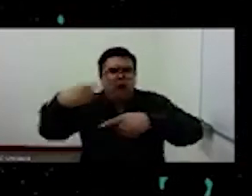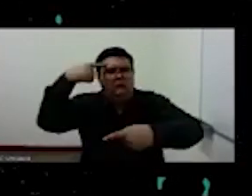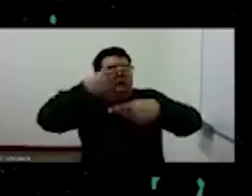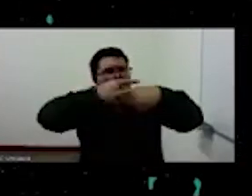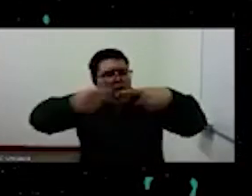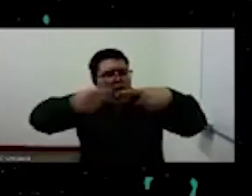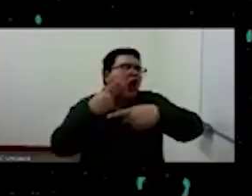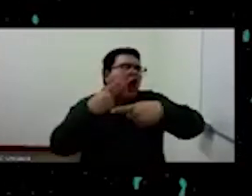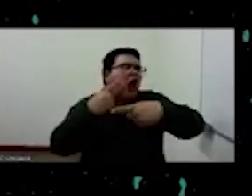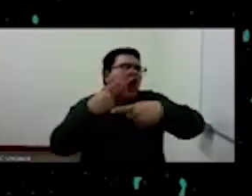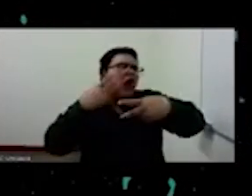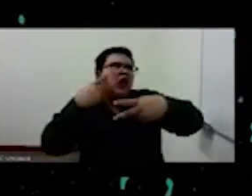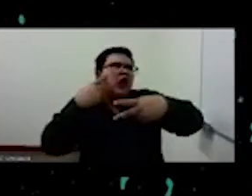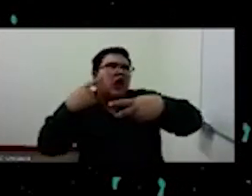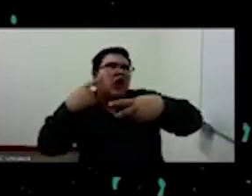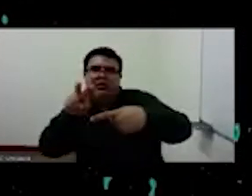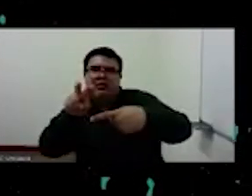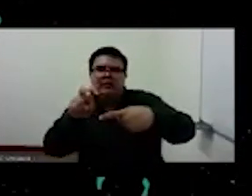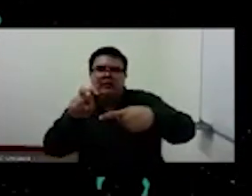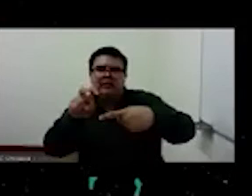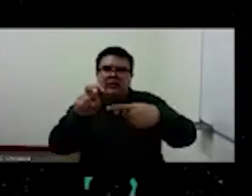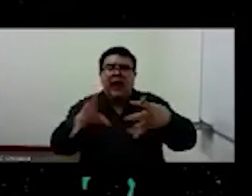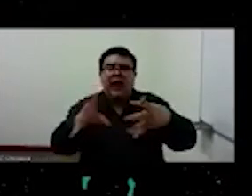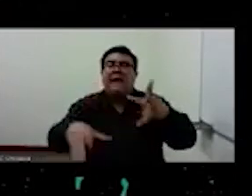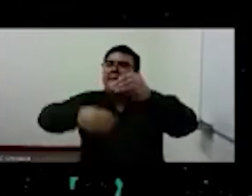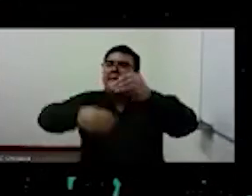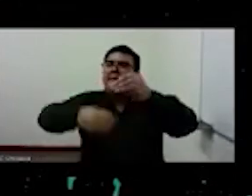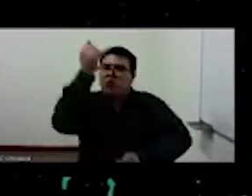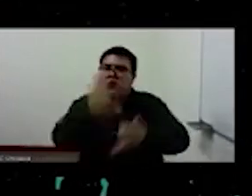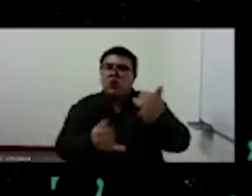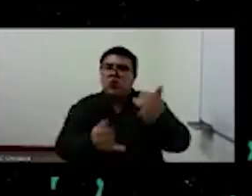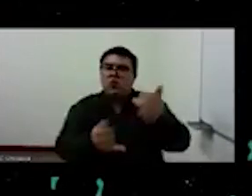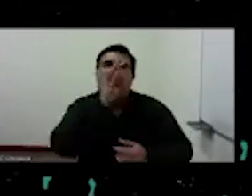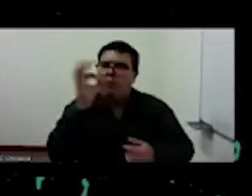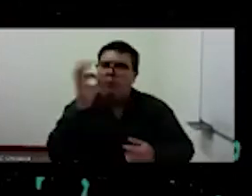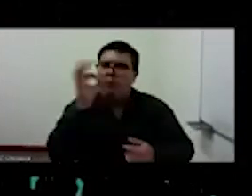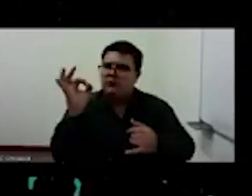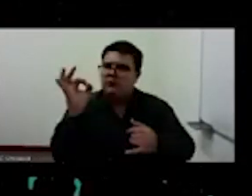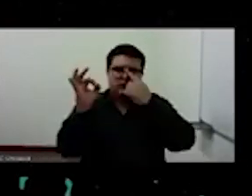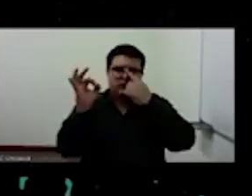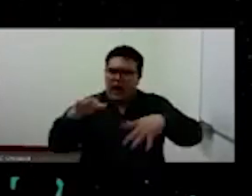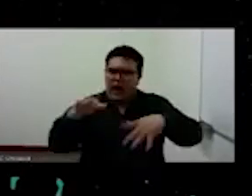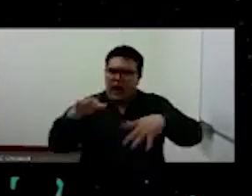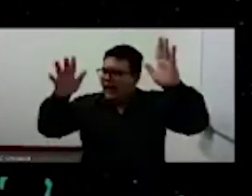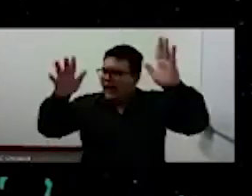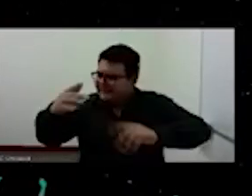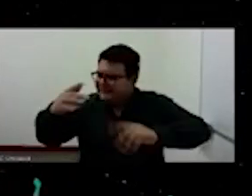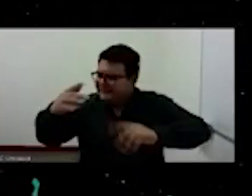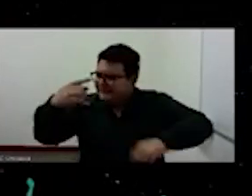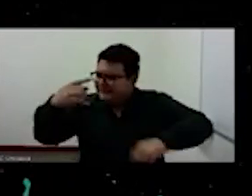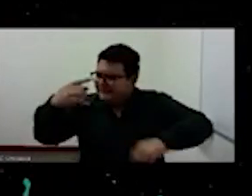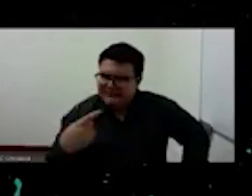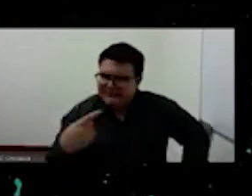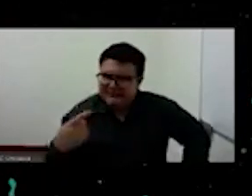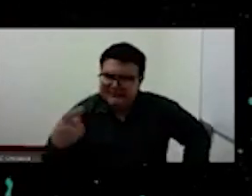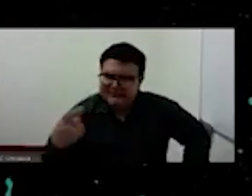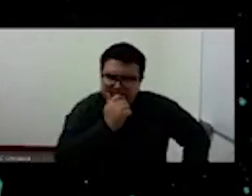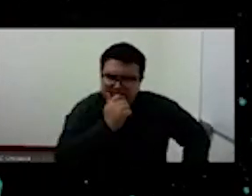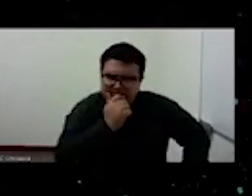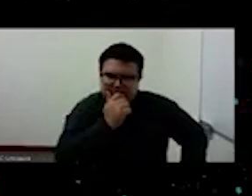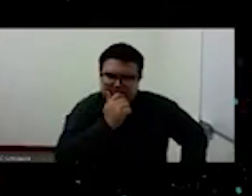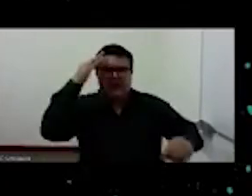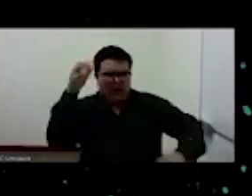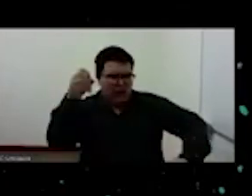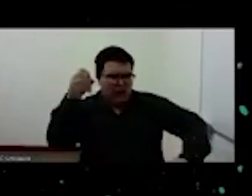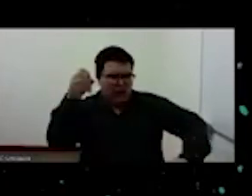crear el hombre. Pero se dio cuenta del hecho que en su bolsa, en